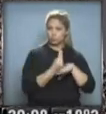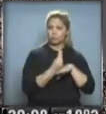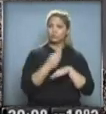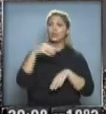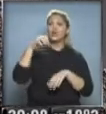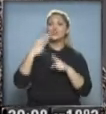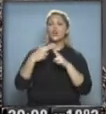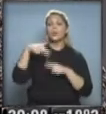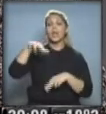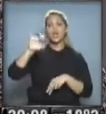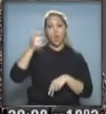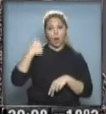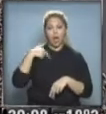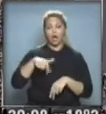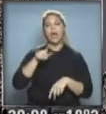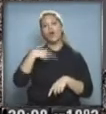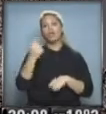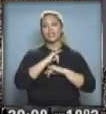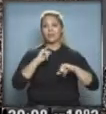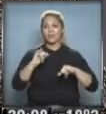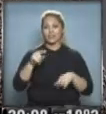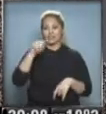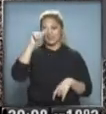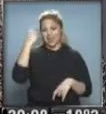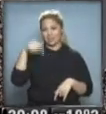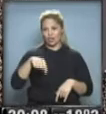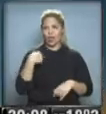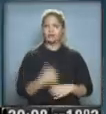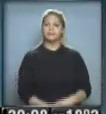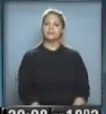Noah Mammoth. Ahora compartimos más información nacional en esta síntesis.